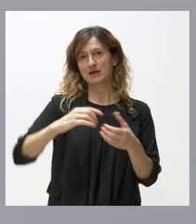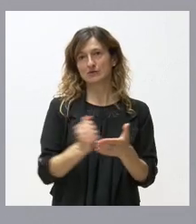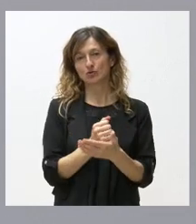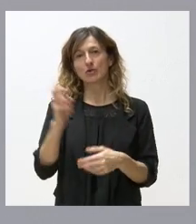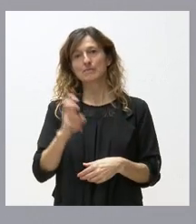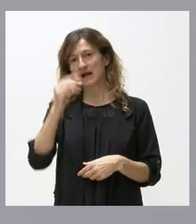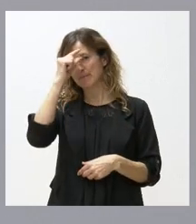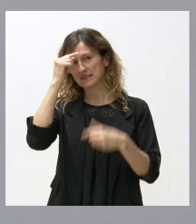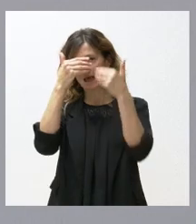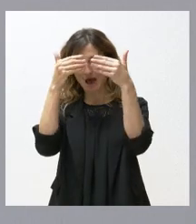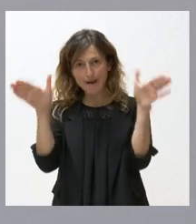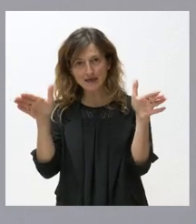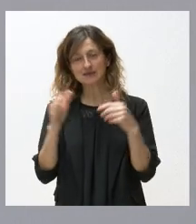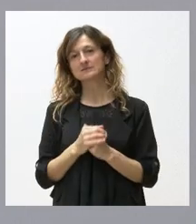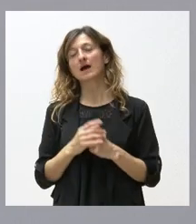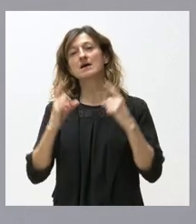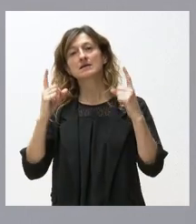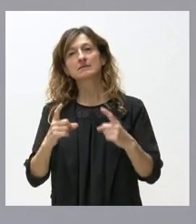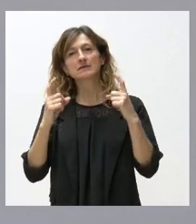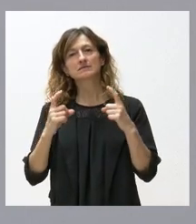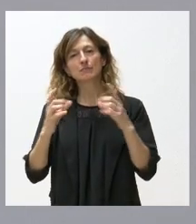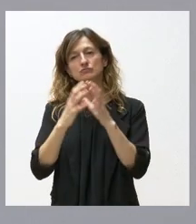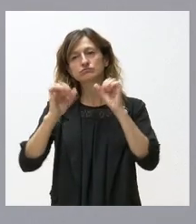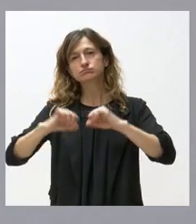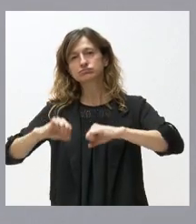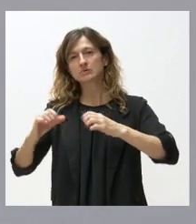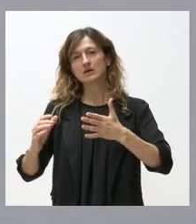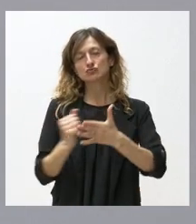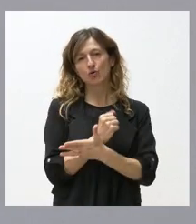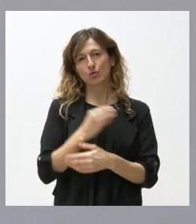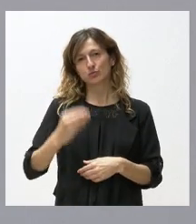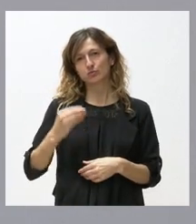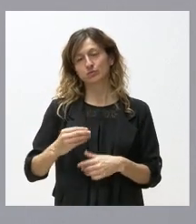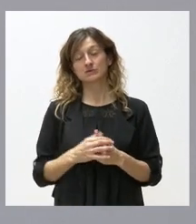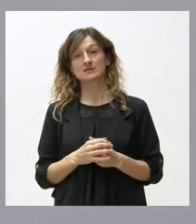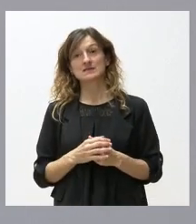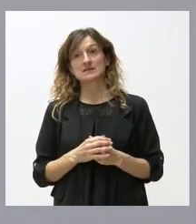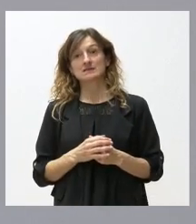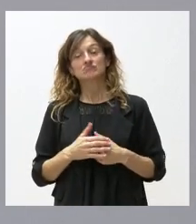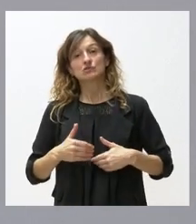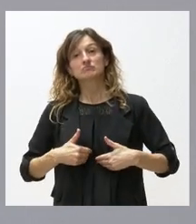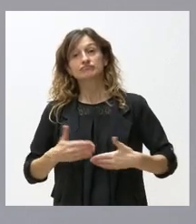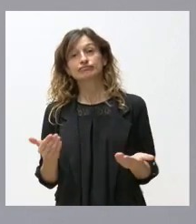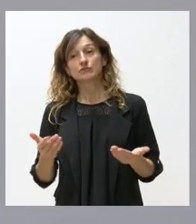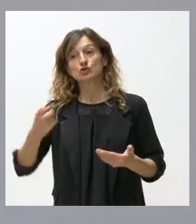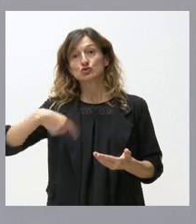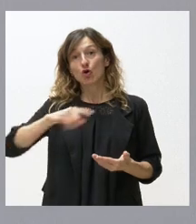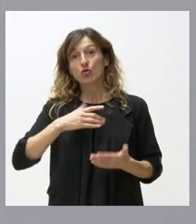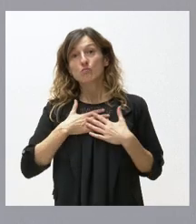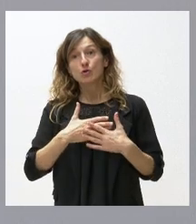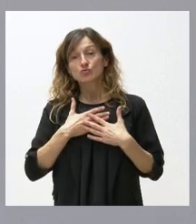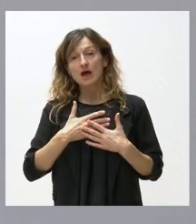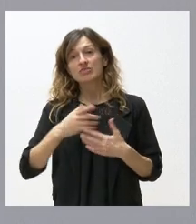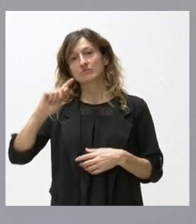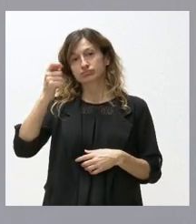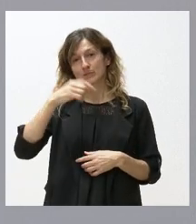mentalidad abierta que intentemos alcanzar un buen acuerdo entre todos y estoy convencido que si todos ponemos lo mejor de nuestra parte lo podemos conseguir merece la